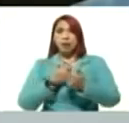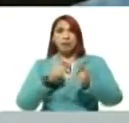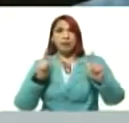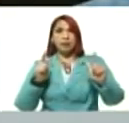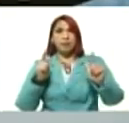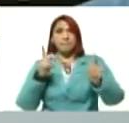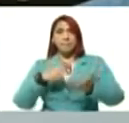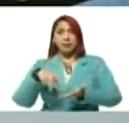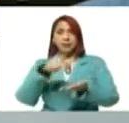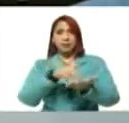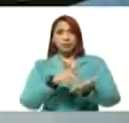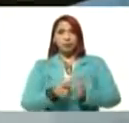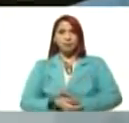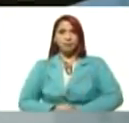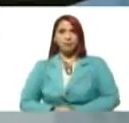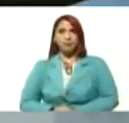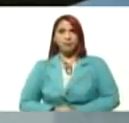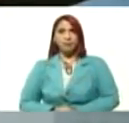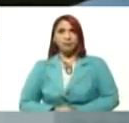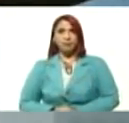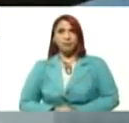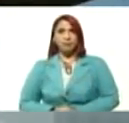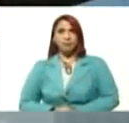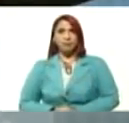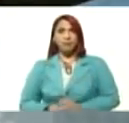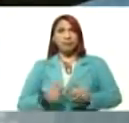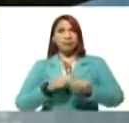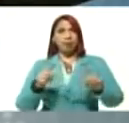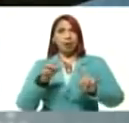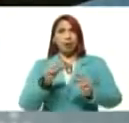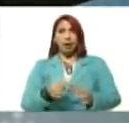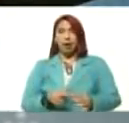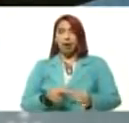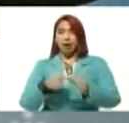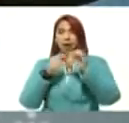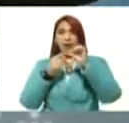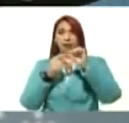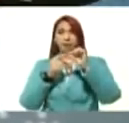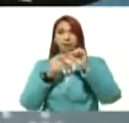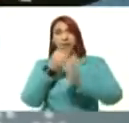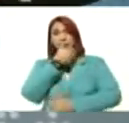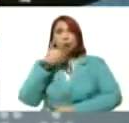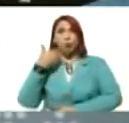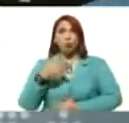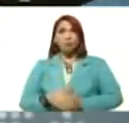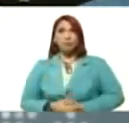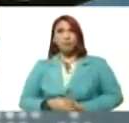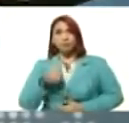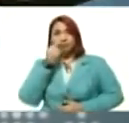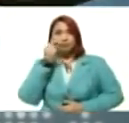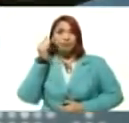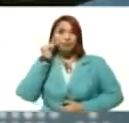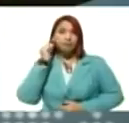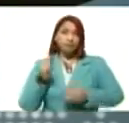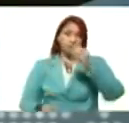participación para elegir a los mejores, a las mejores